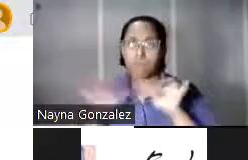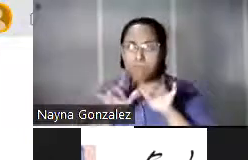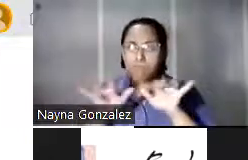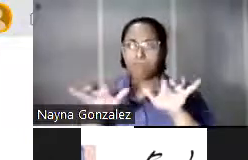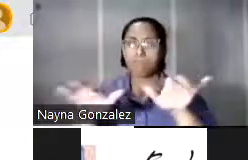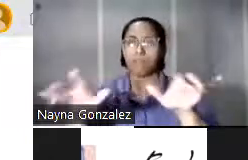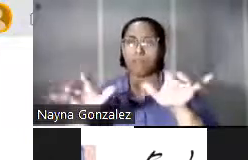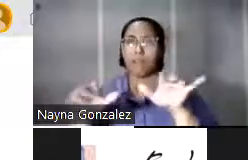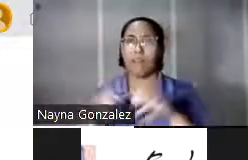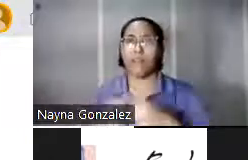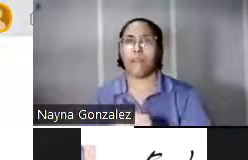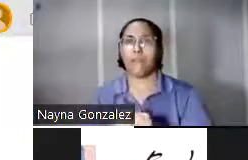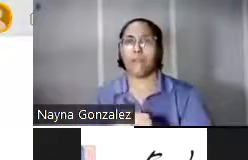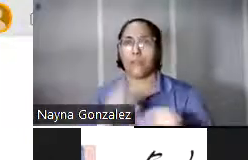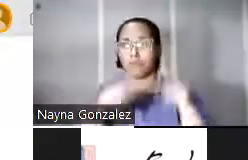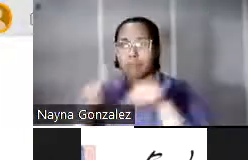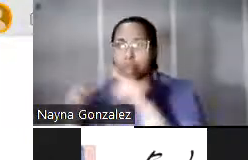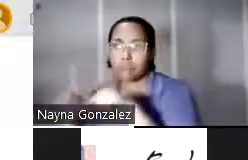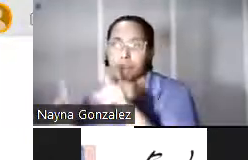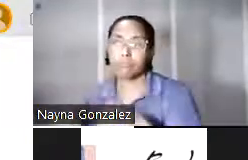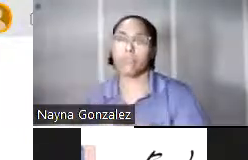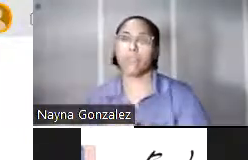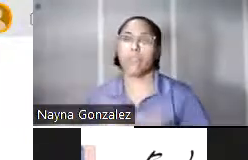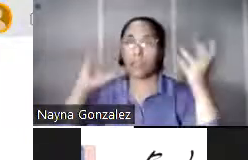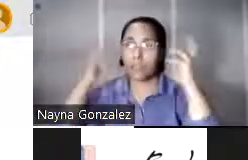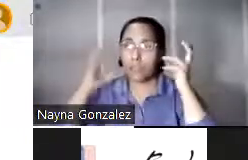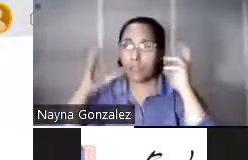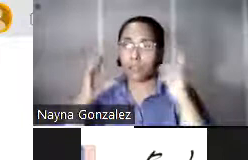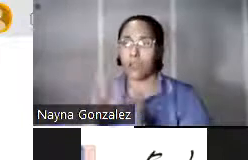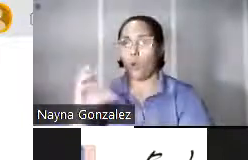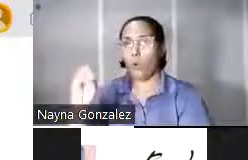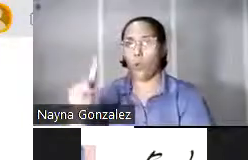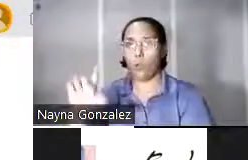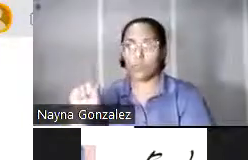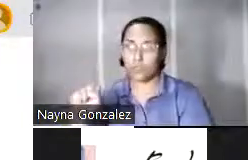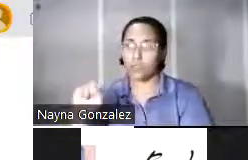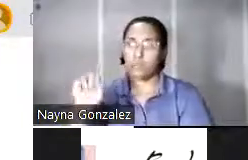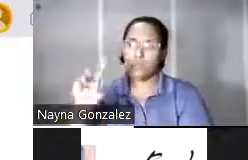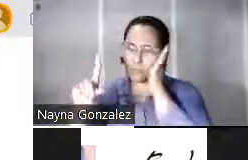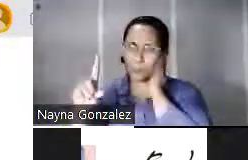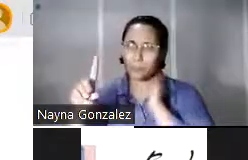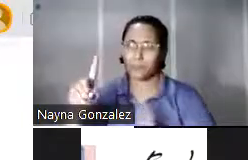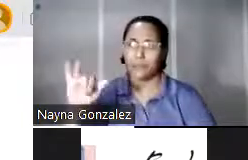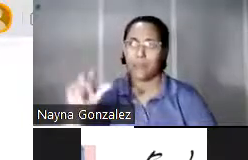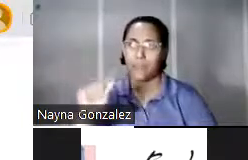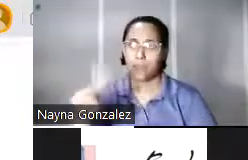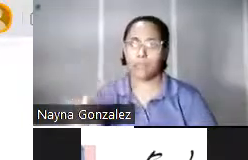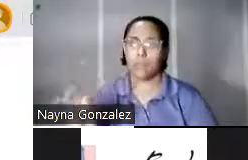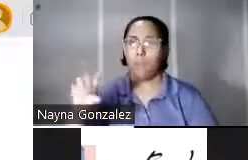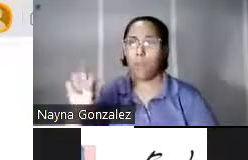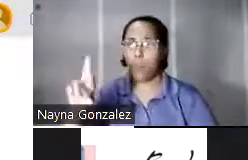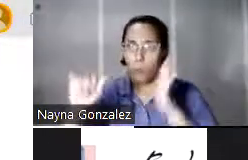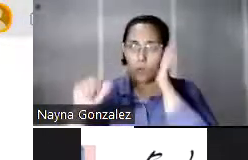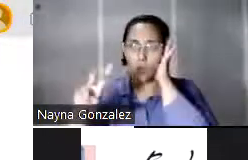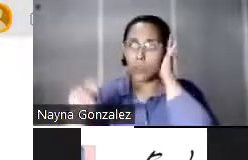del medio radial. Según la investigación de Ortiz Díaz, Moreno Moreno y Vargas del año